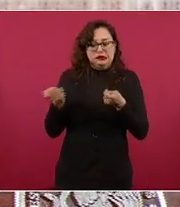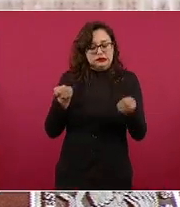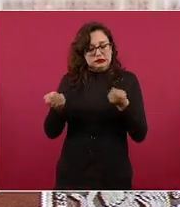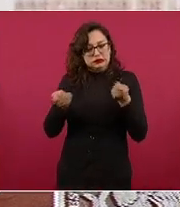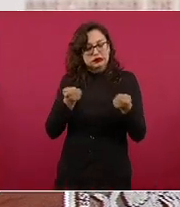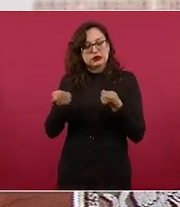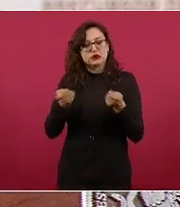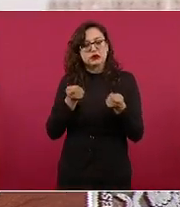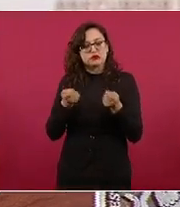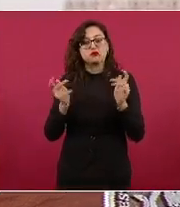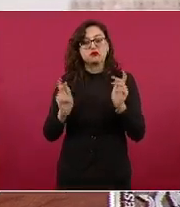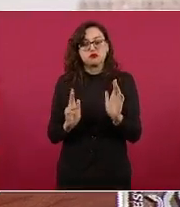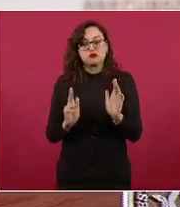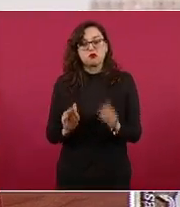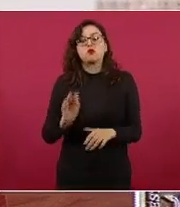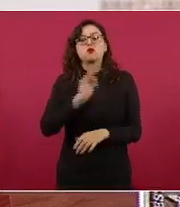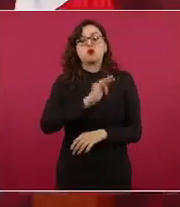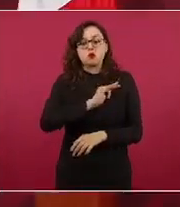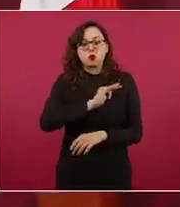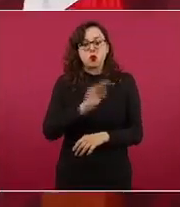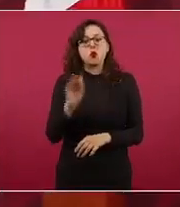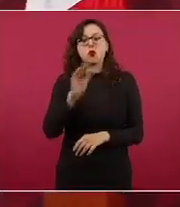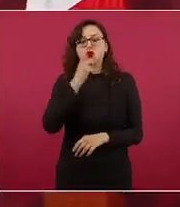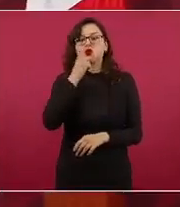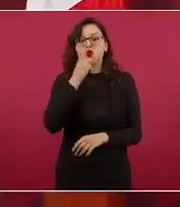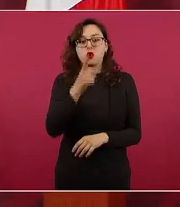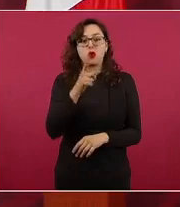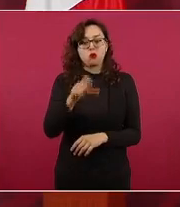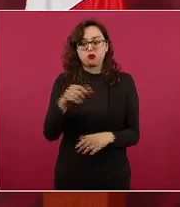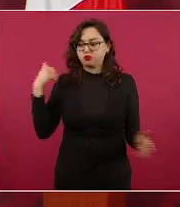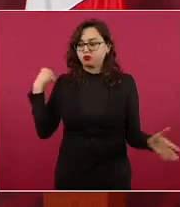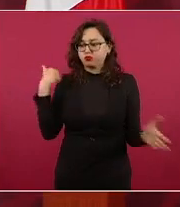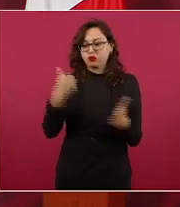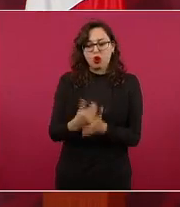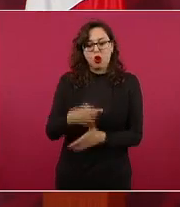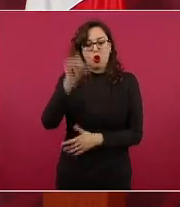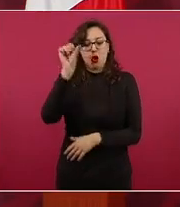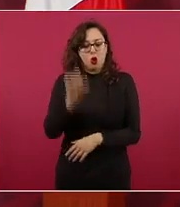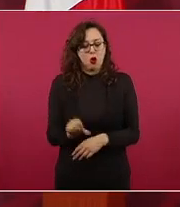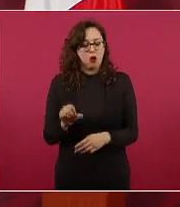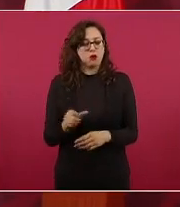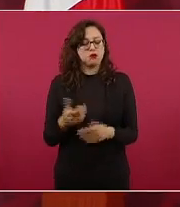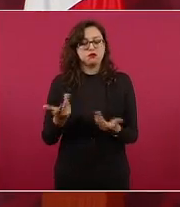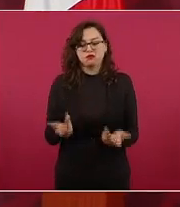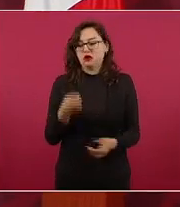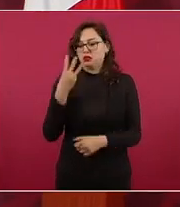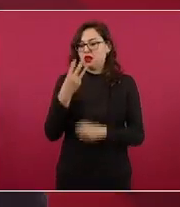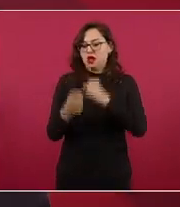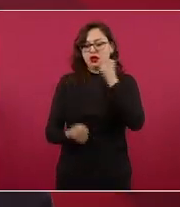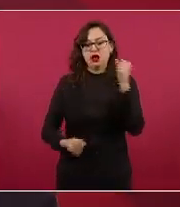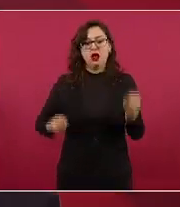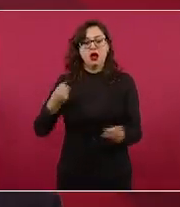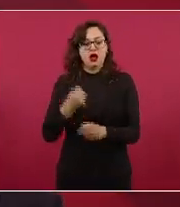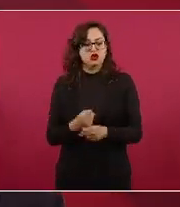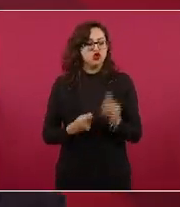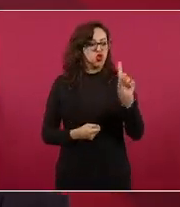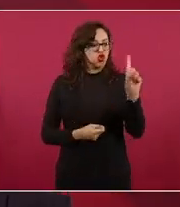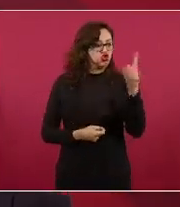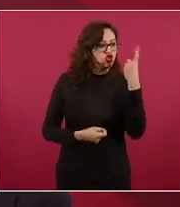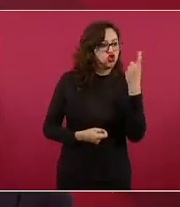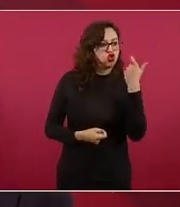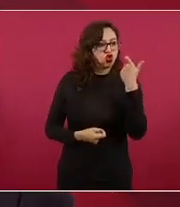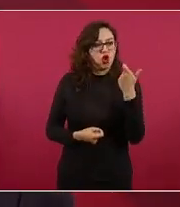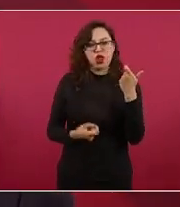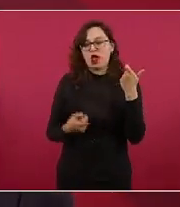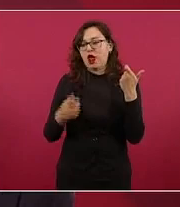puedo decir que no ha habido devaluación en todo el tiempo que llevamos en el